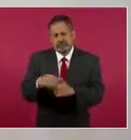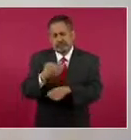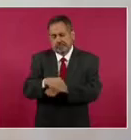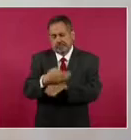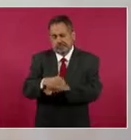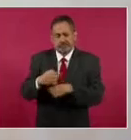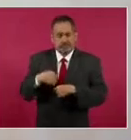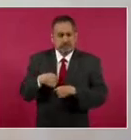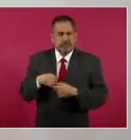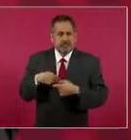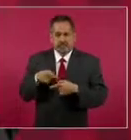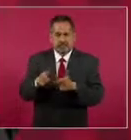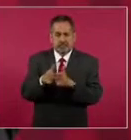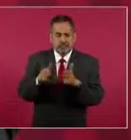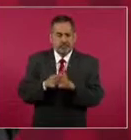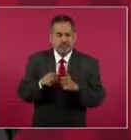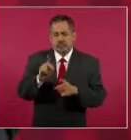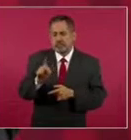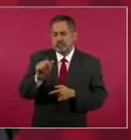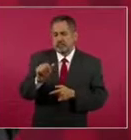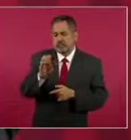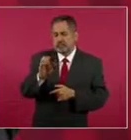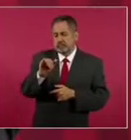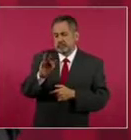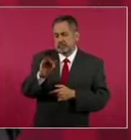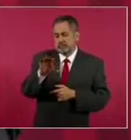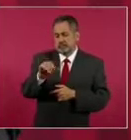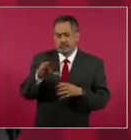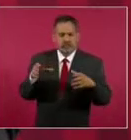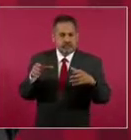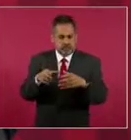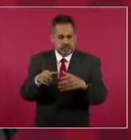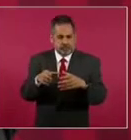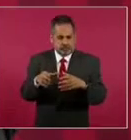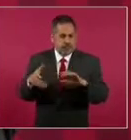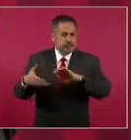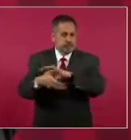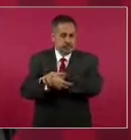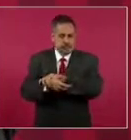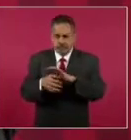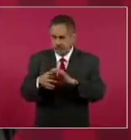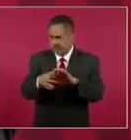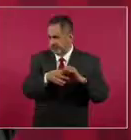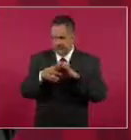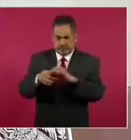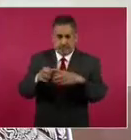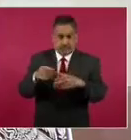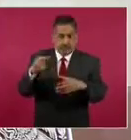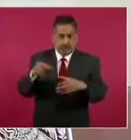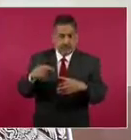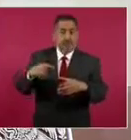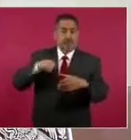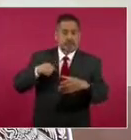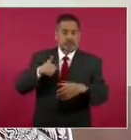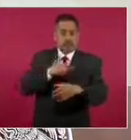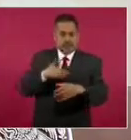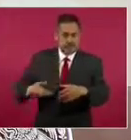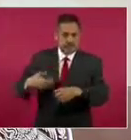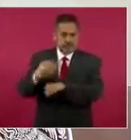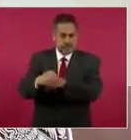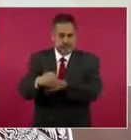de esa alianza y le